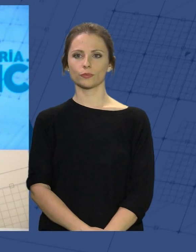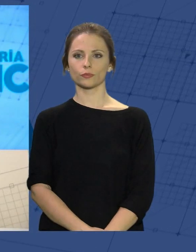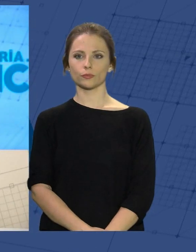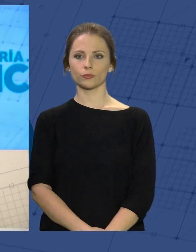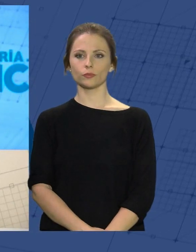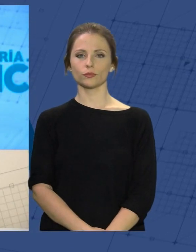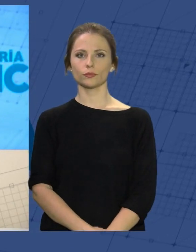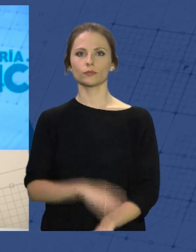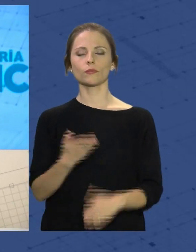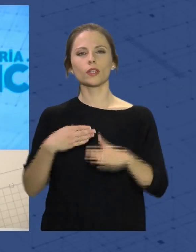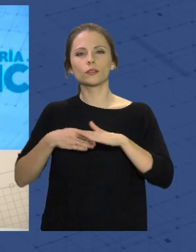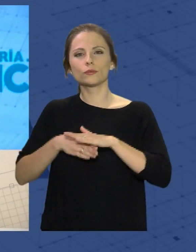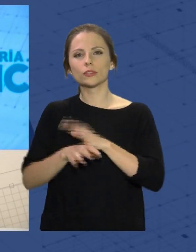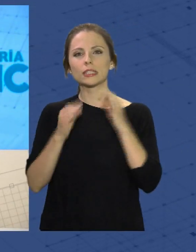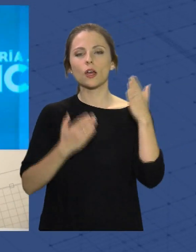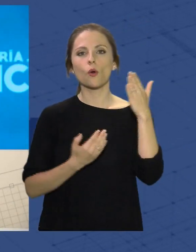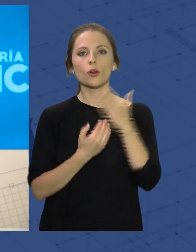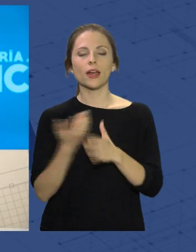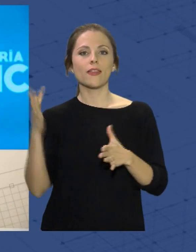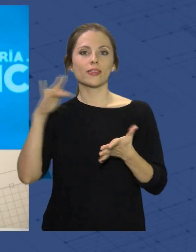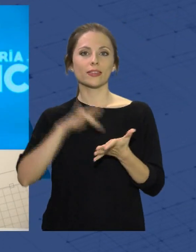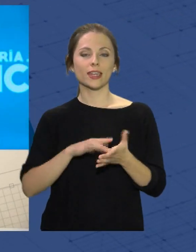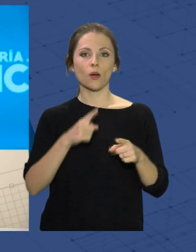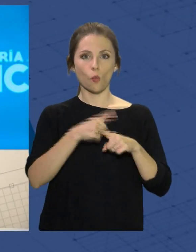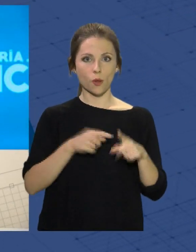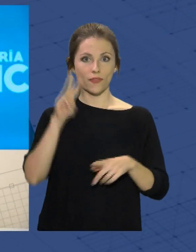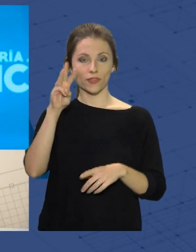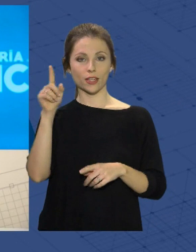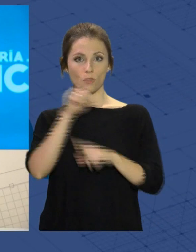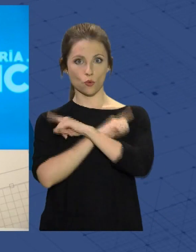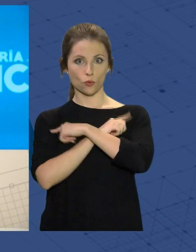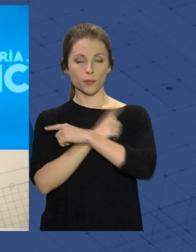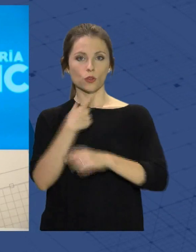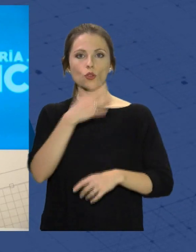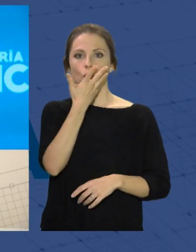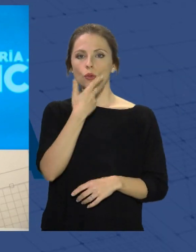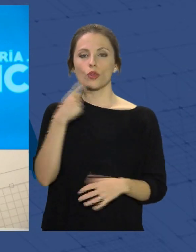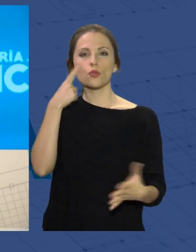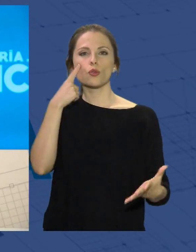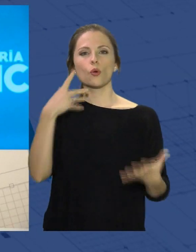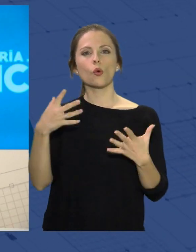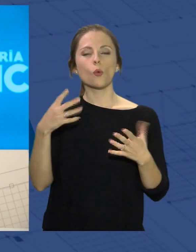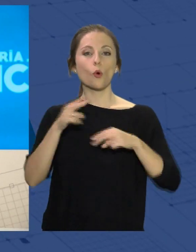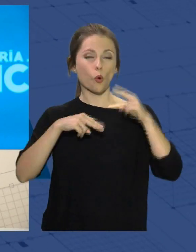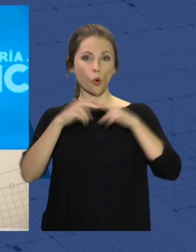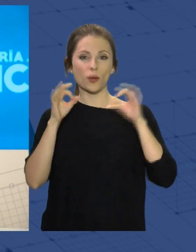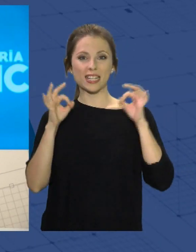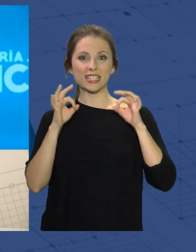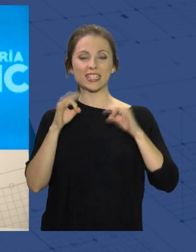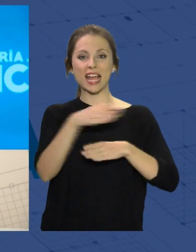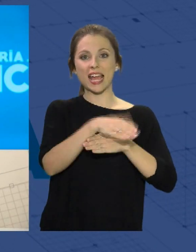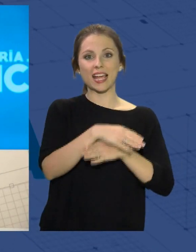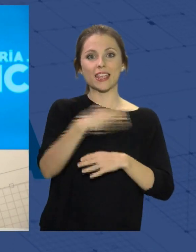Y nos adentramos ya en la jornada del jueves 3 de noviembre, en la que conocíamos que las obras de Blas Infante y Arcipreste de Ita, en Nueva